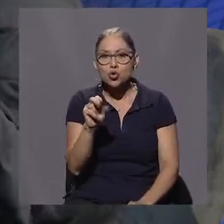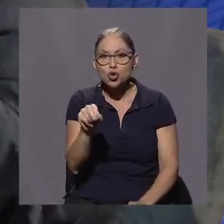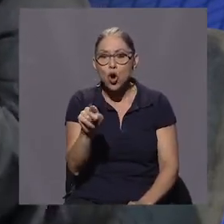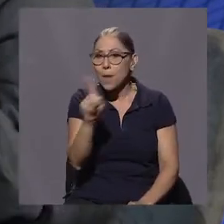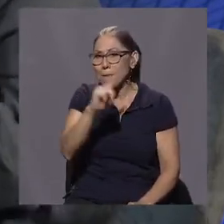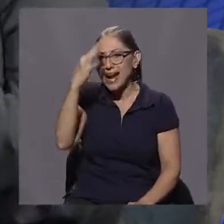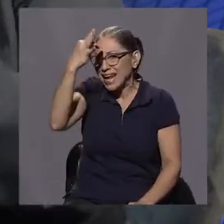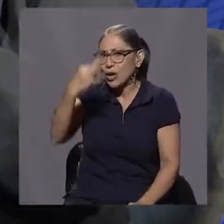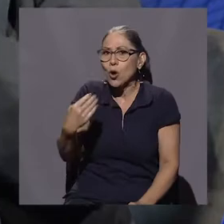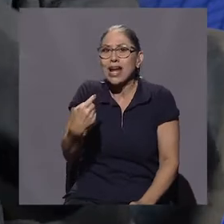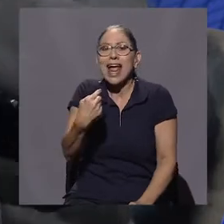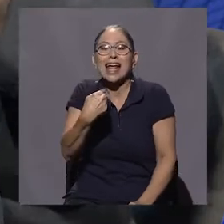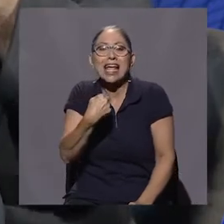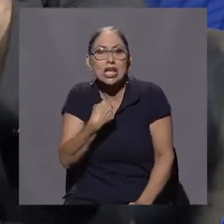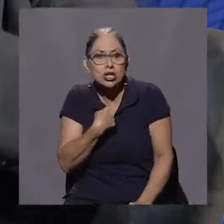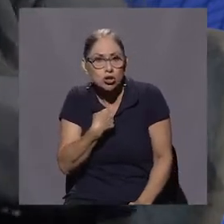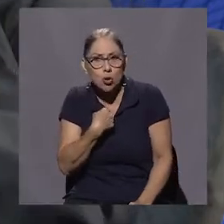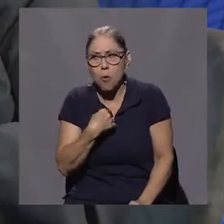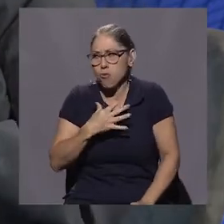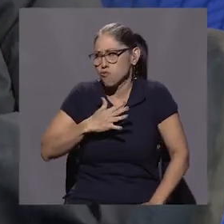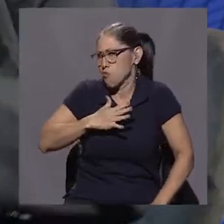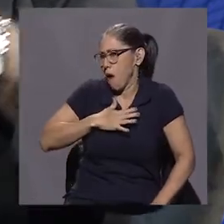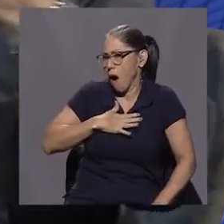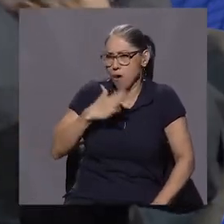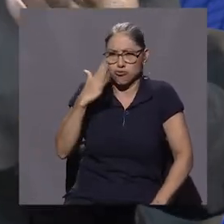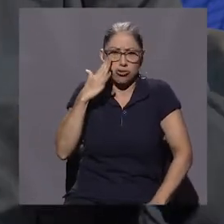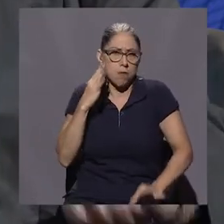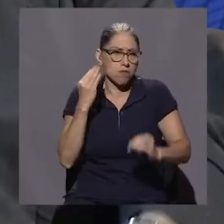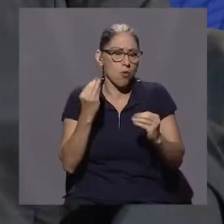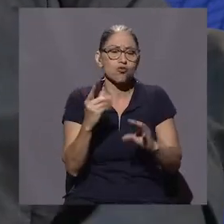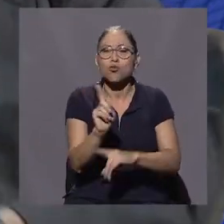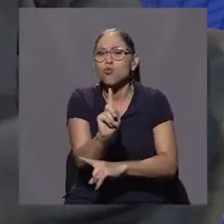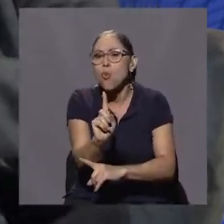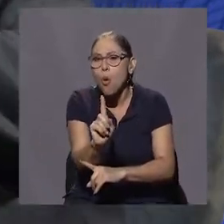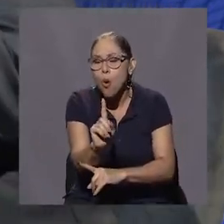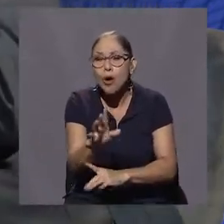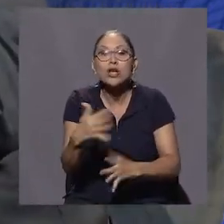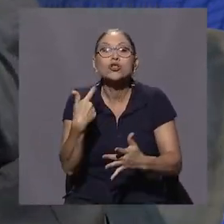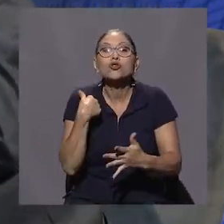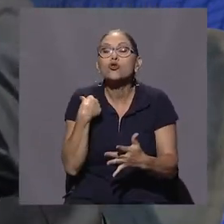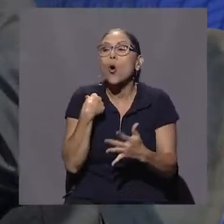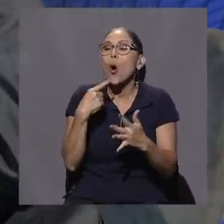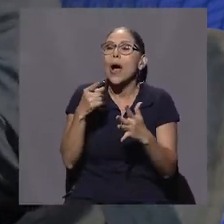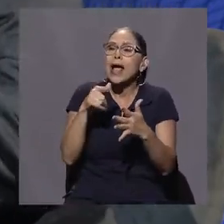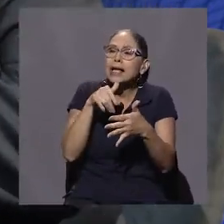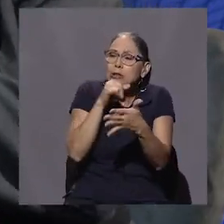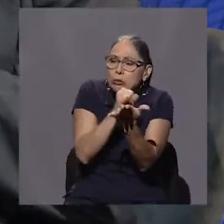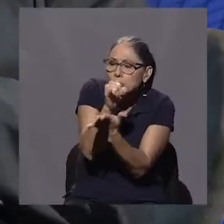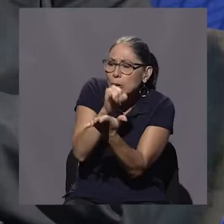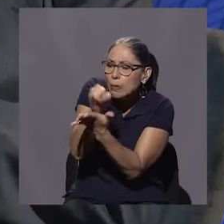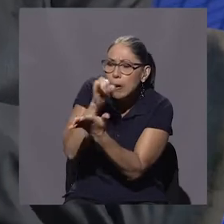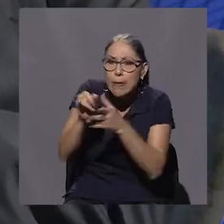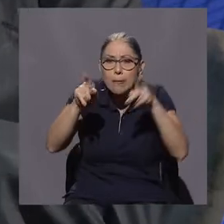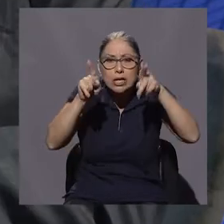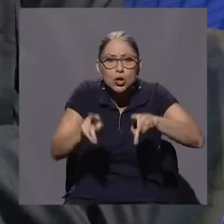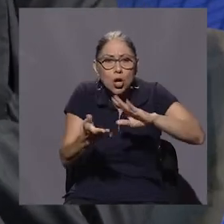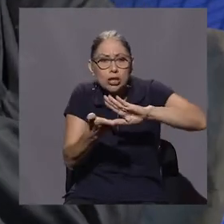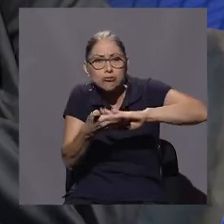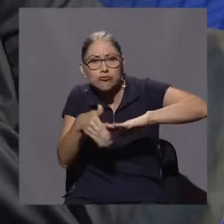chupando el dedo, de especialistas, abogados especialistas, asesores